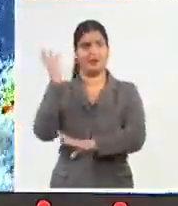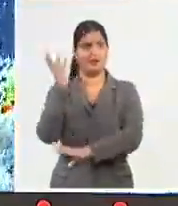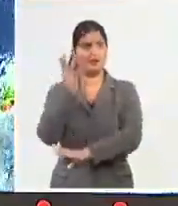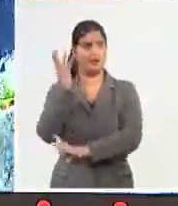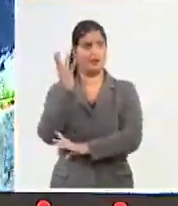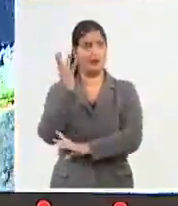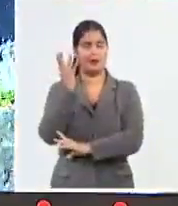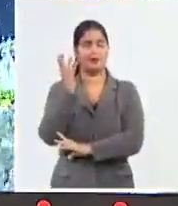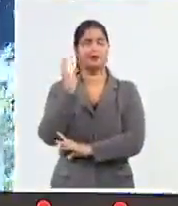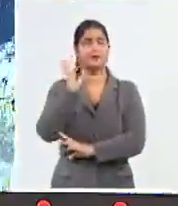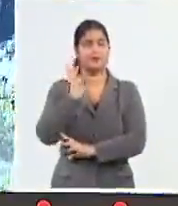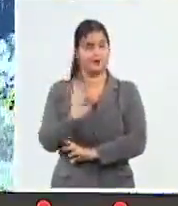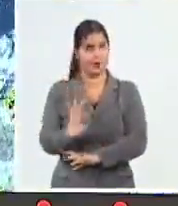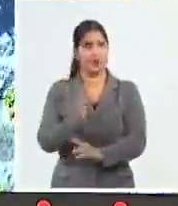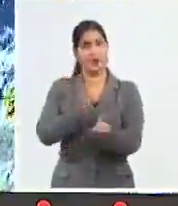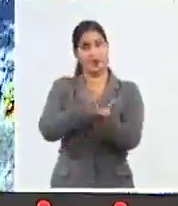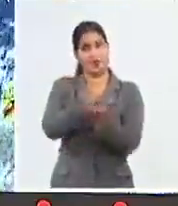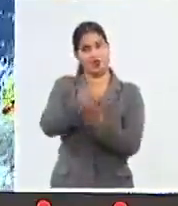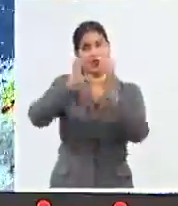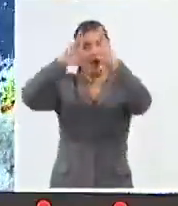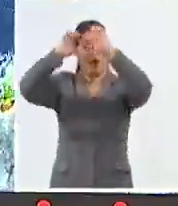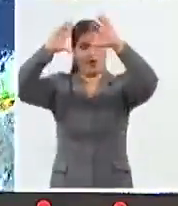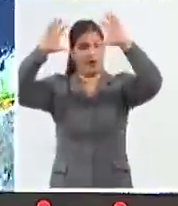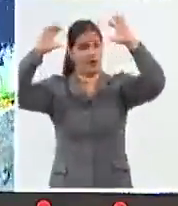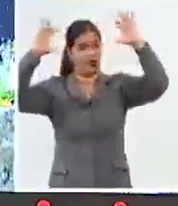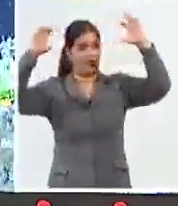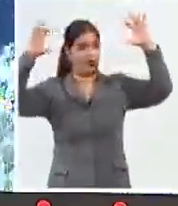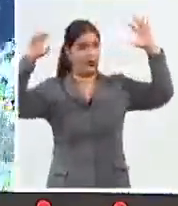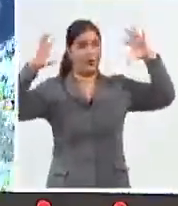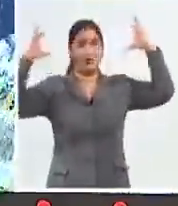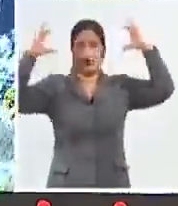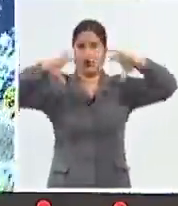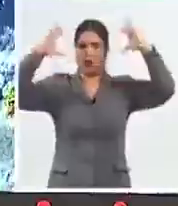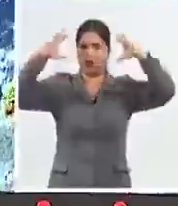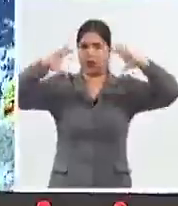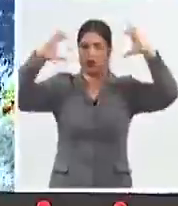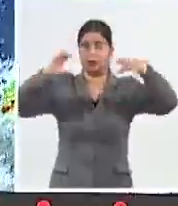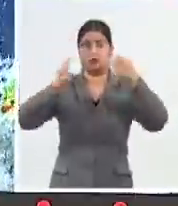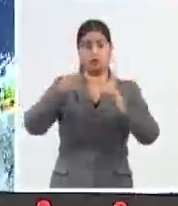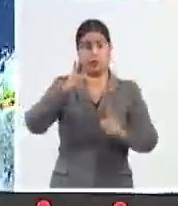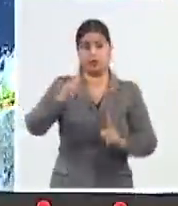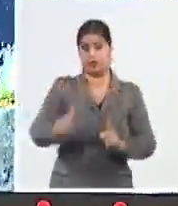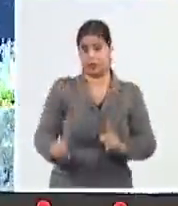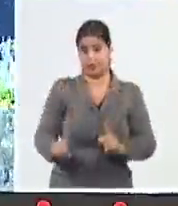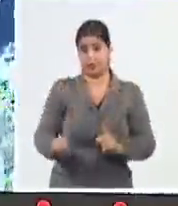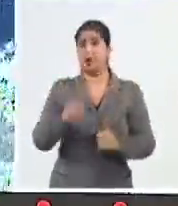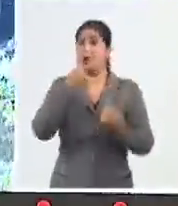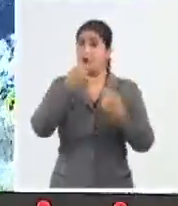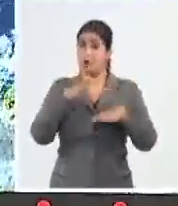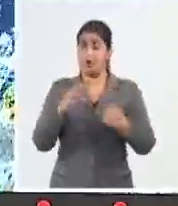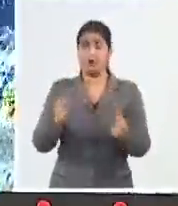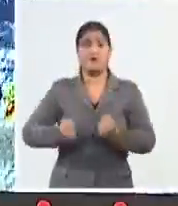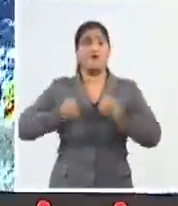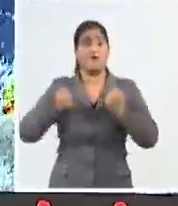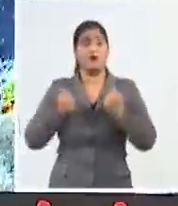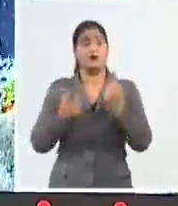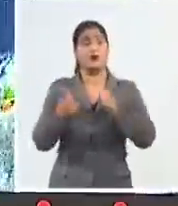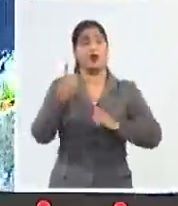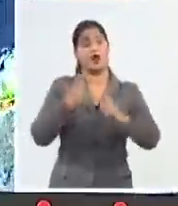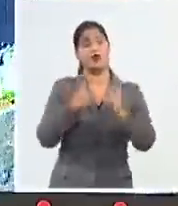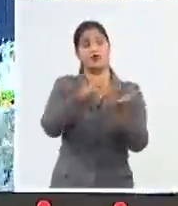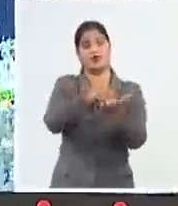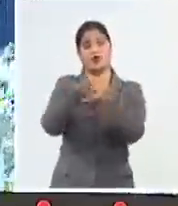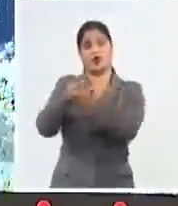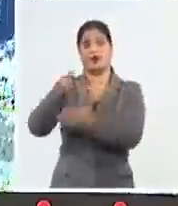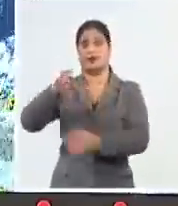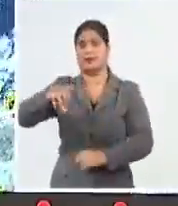territorio nacional, vuelven las condiciones normales sobre el país, pero todavía pudiera llover fuerte e intenso en alguna localidad de